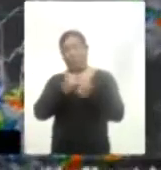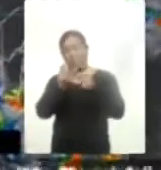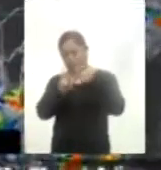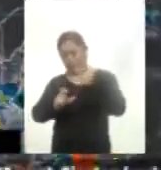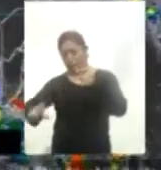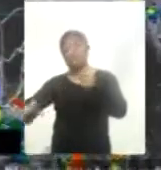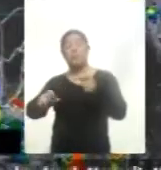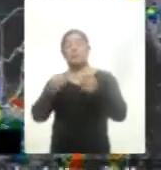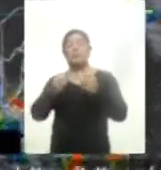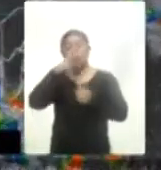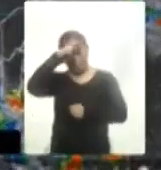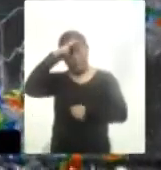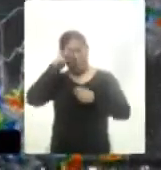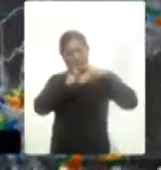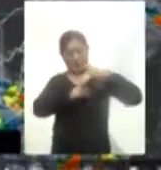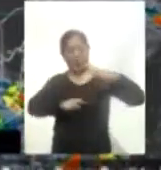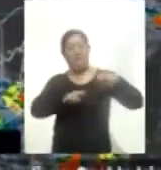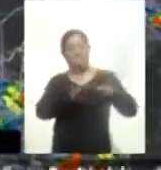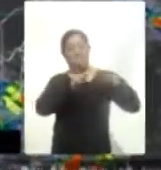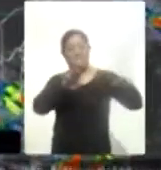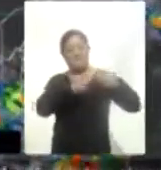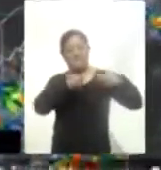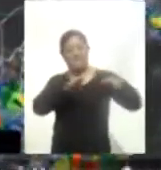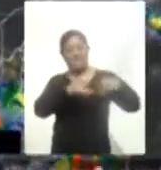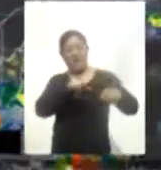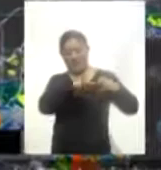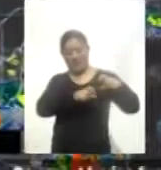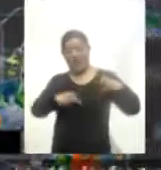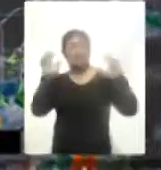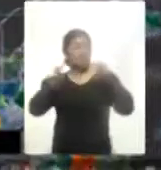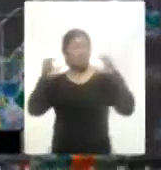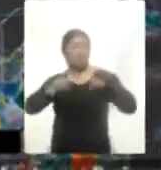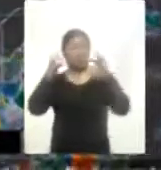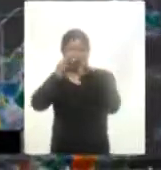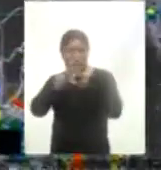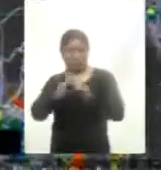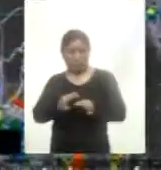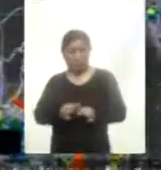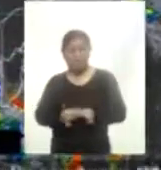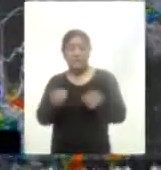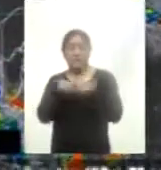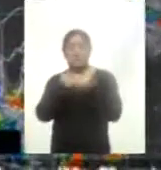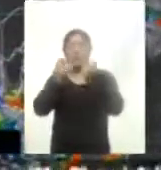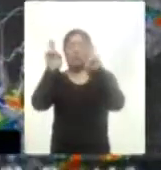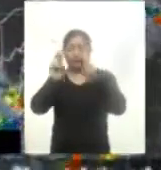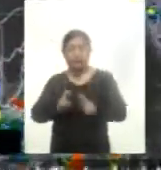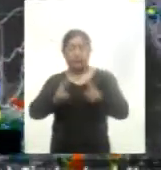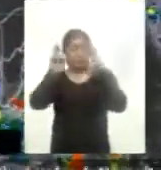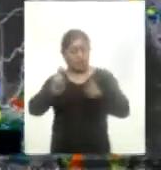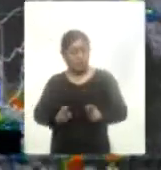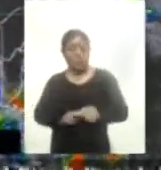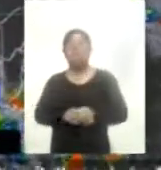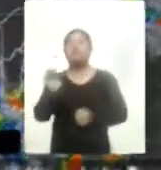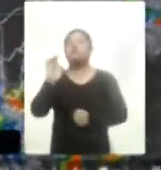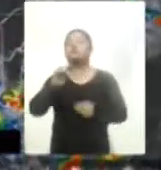de humedad proveniente del Océano Pacífico y con divergencia ocasionan lluvias puntuales fuertes e intensas acompañadas de descargas eléctricas y